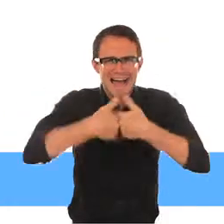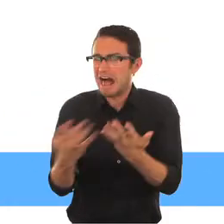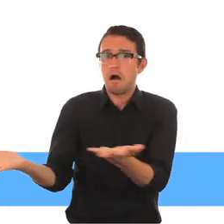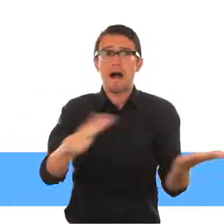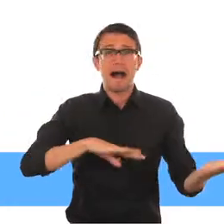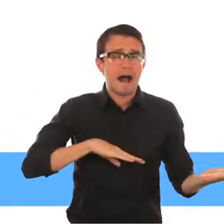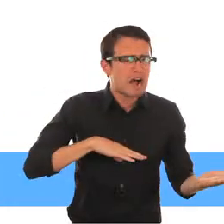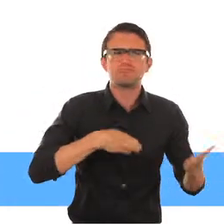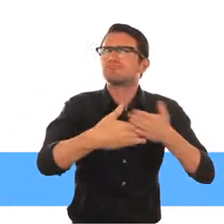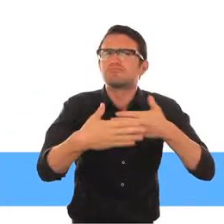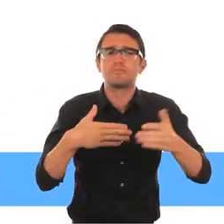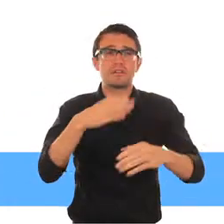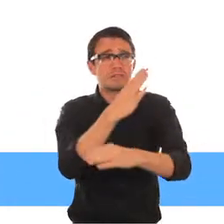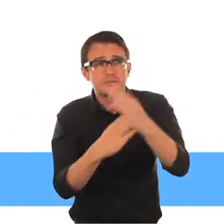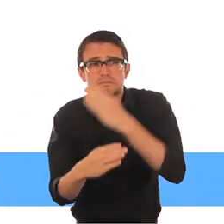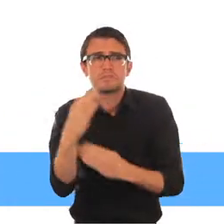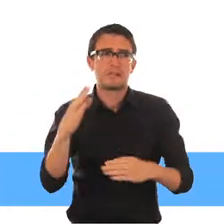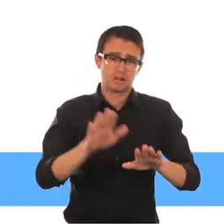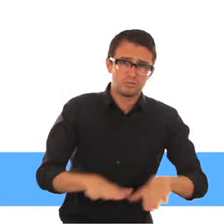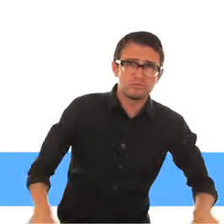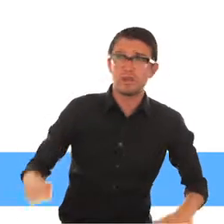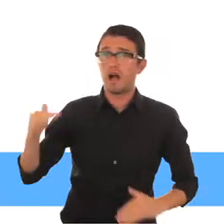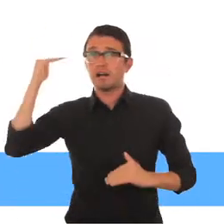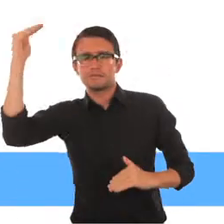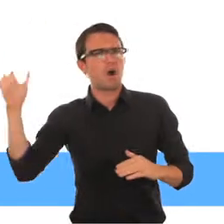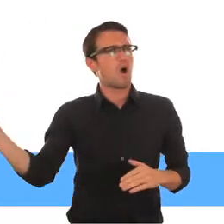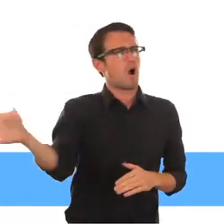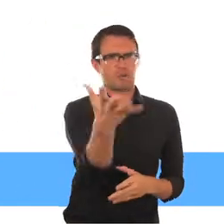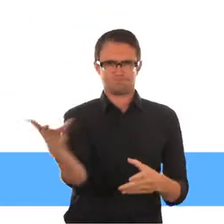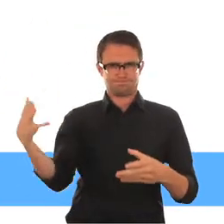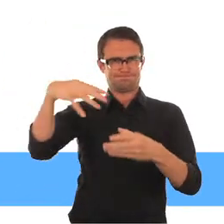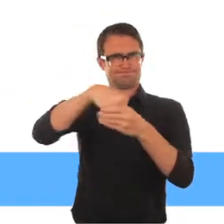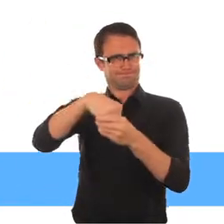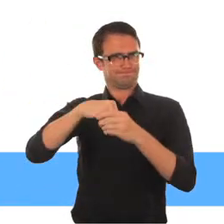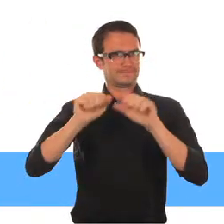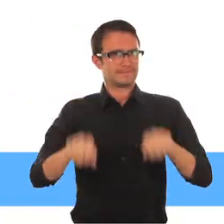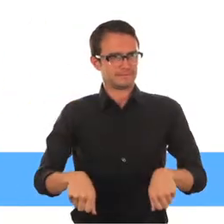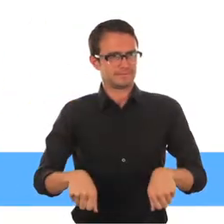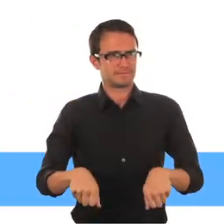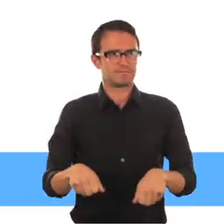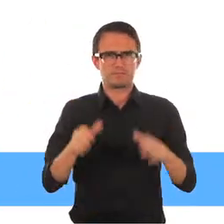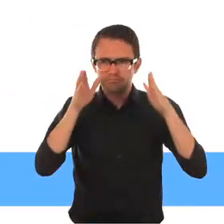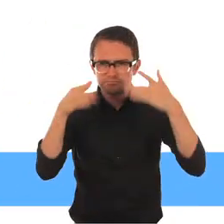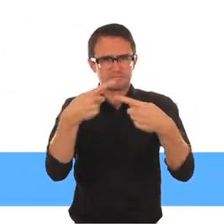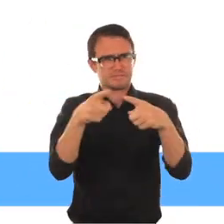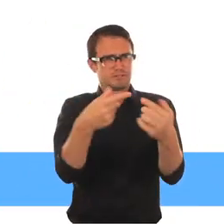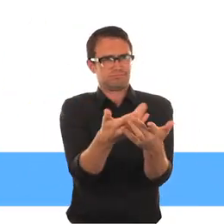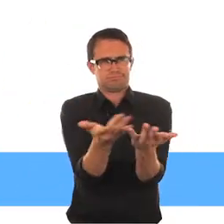condición social En algunos casos los niños con discapacidad pueden necesitar adaptaciones o atención específicas